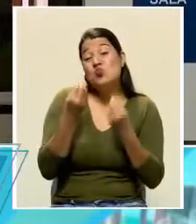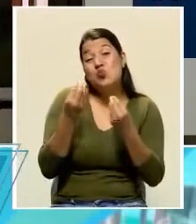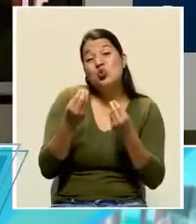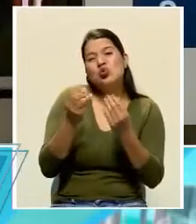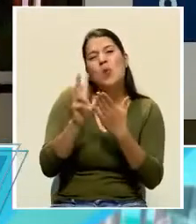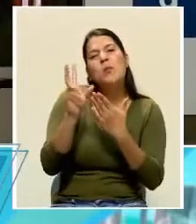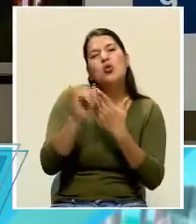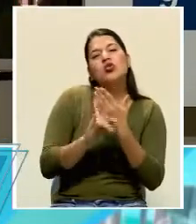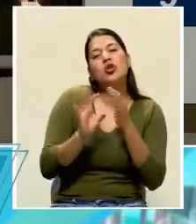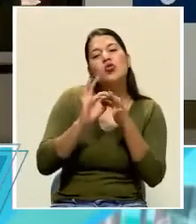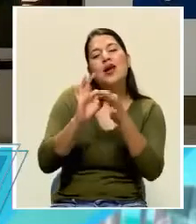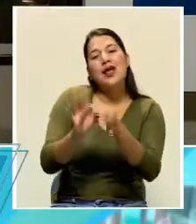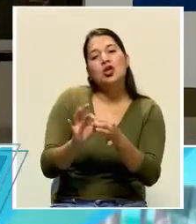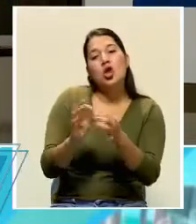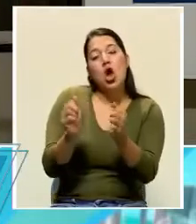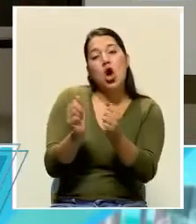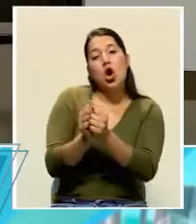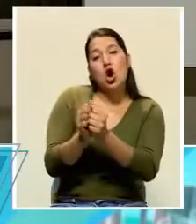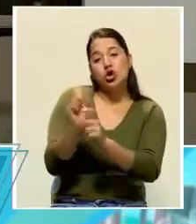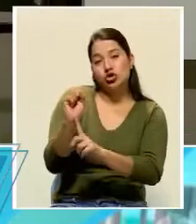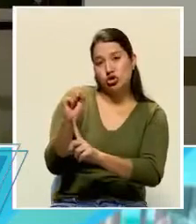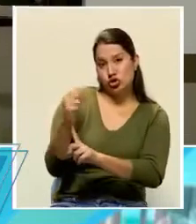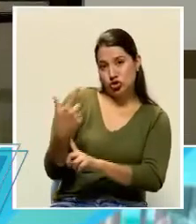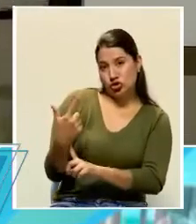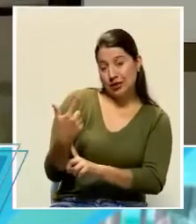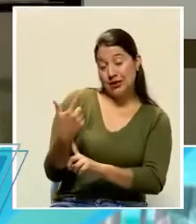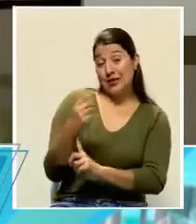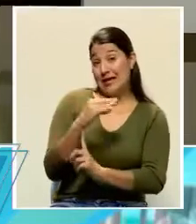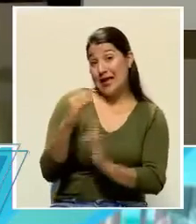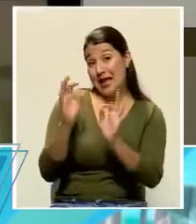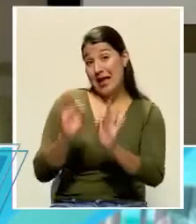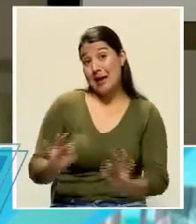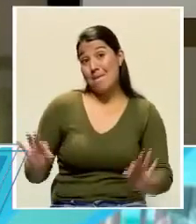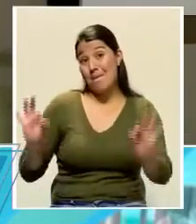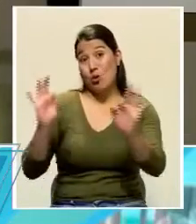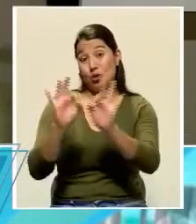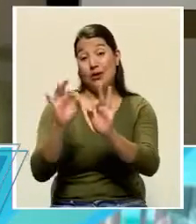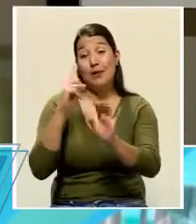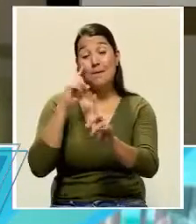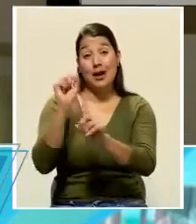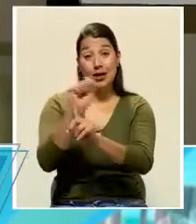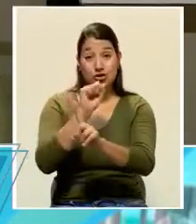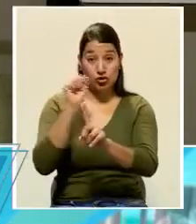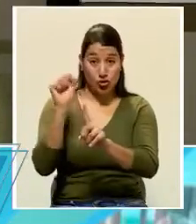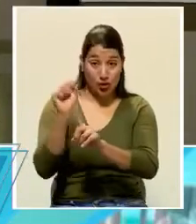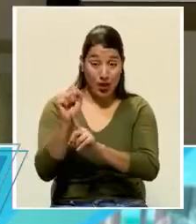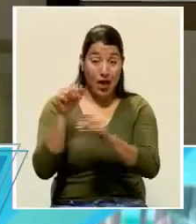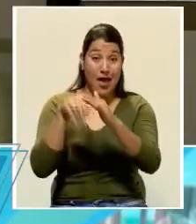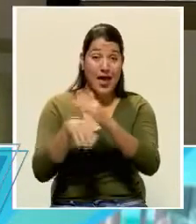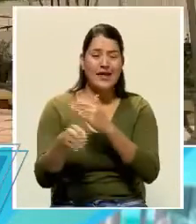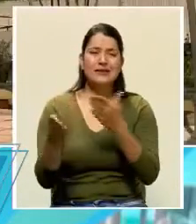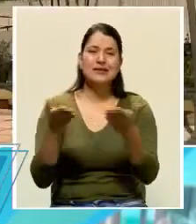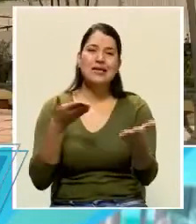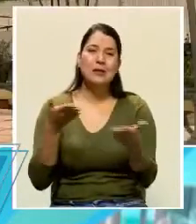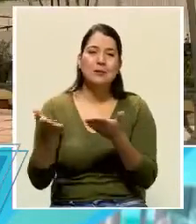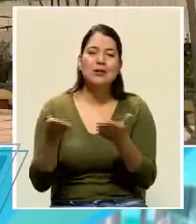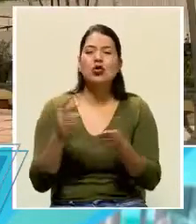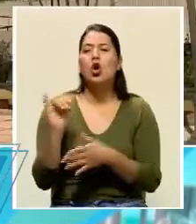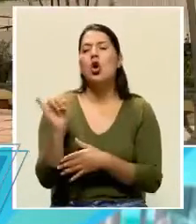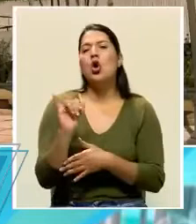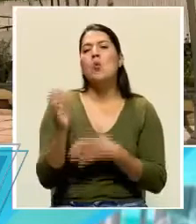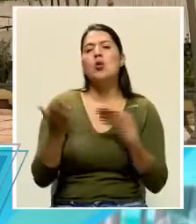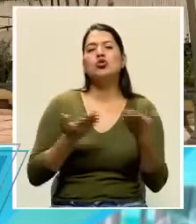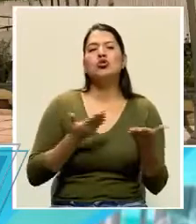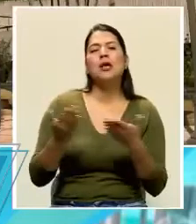y una gran trascendencia para la sociedad en servicios como para el servicio penal, el